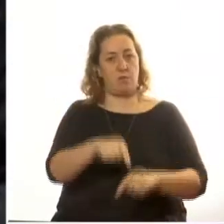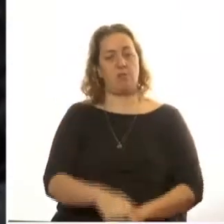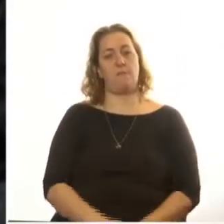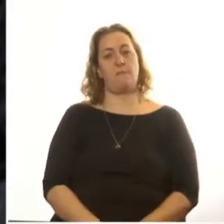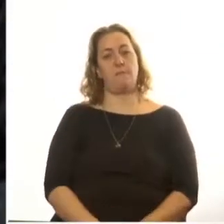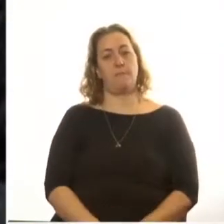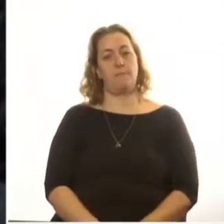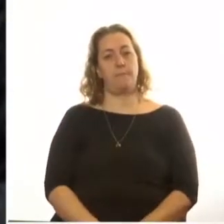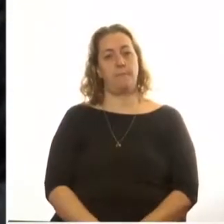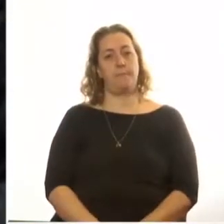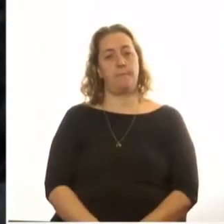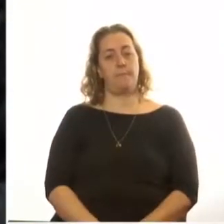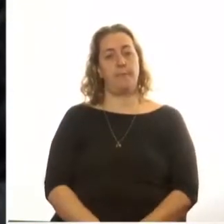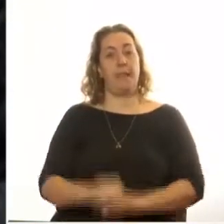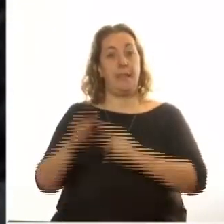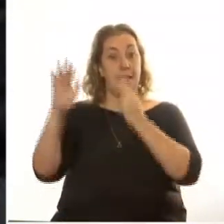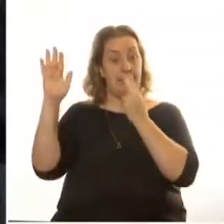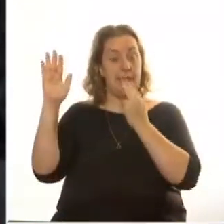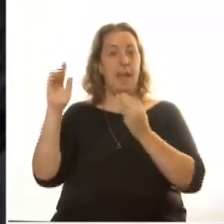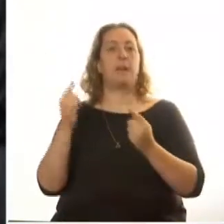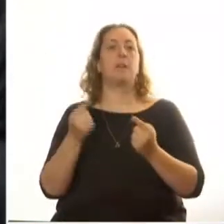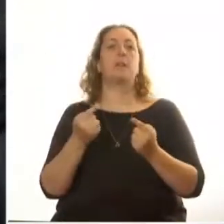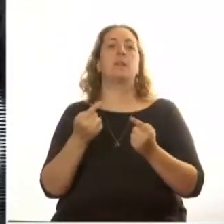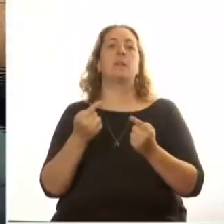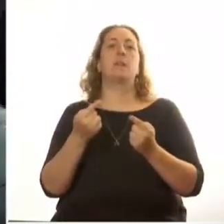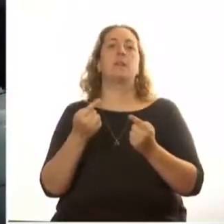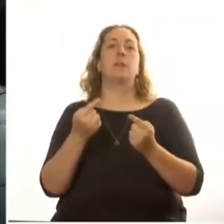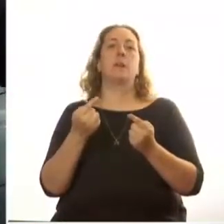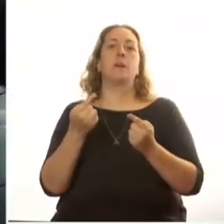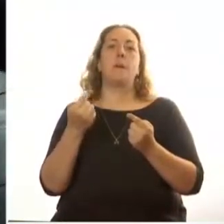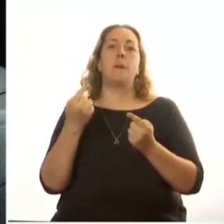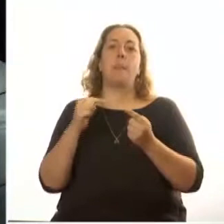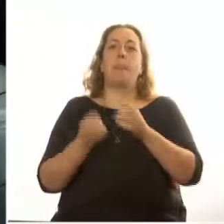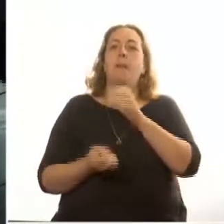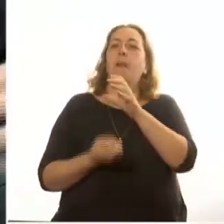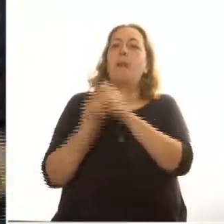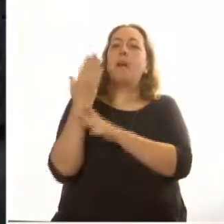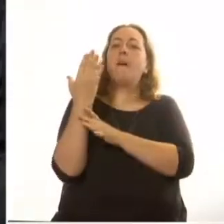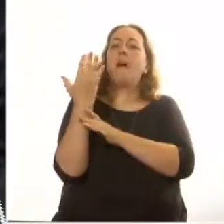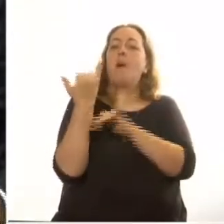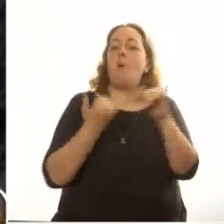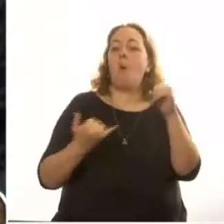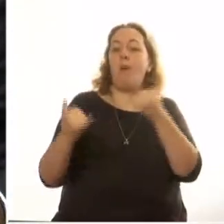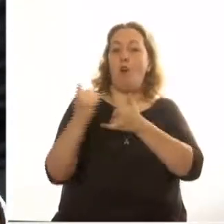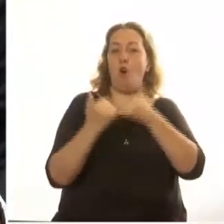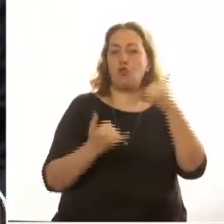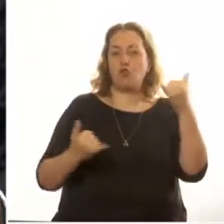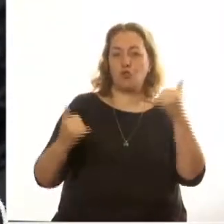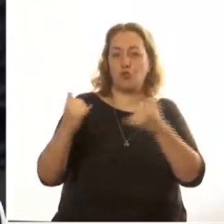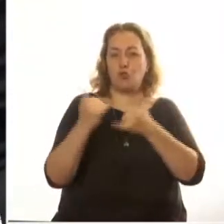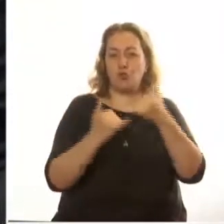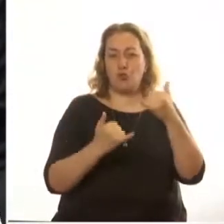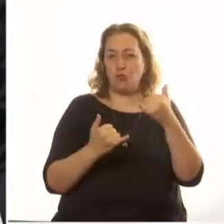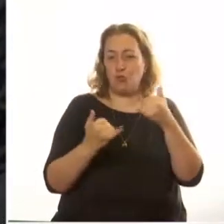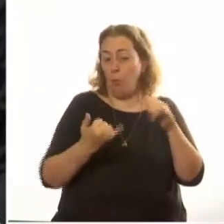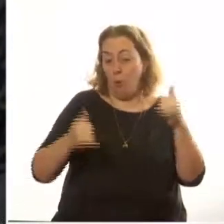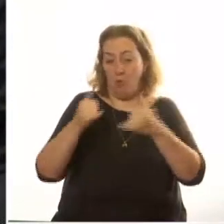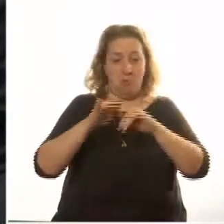El propio Hitler, las propias nazis creaban juegos, creaban como aquellos juegos de la OCA